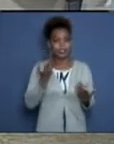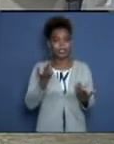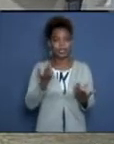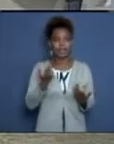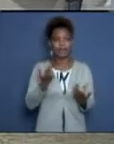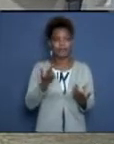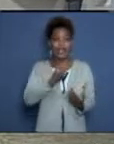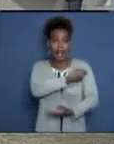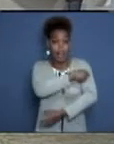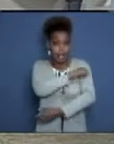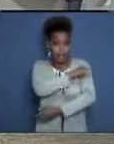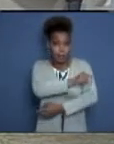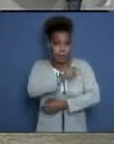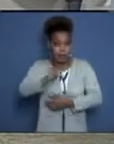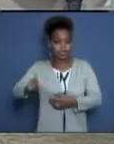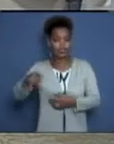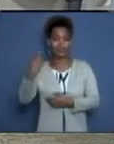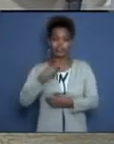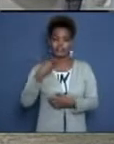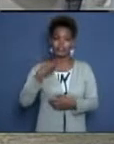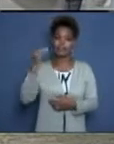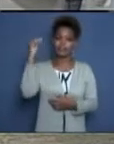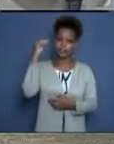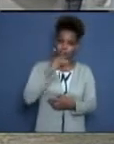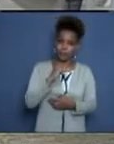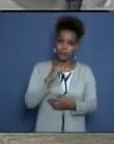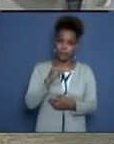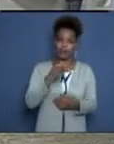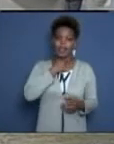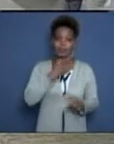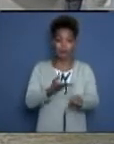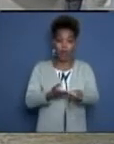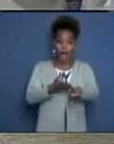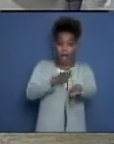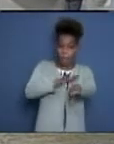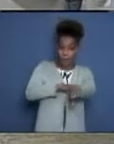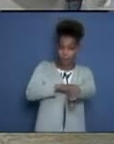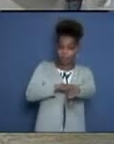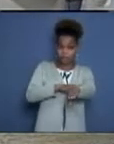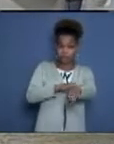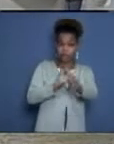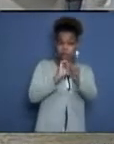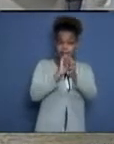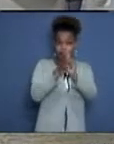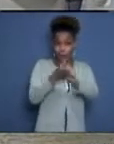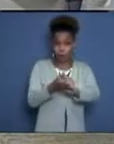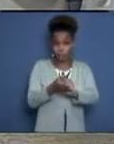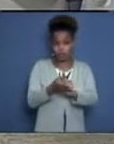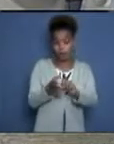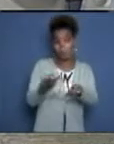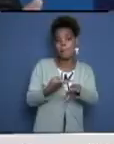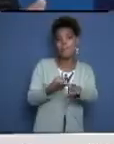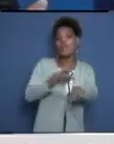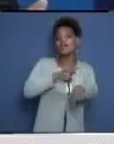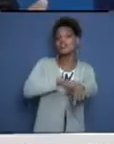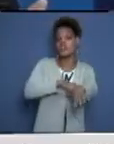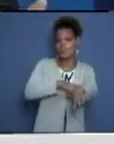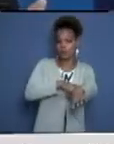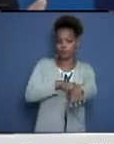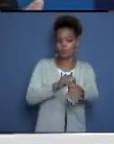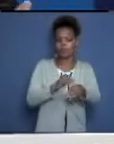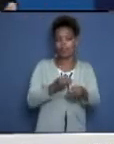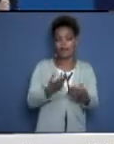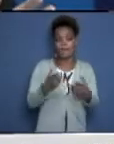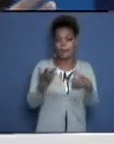población debería utilizar, las personas deberían utilizar para prevenir la infección en el sentido de fortalecer el sistema